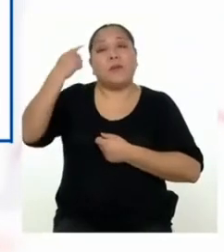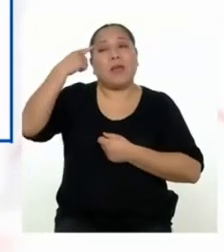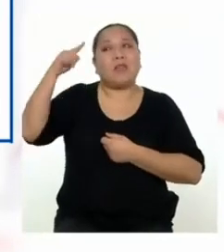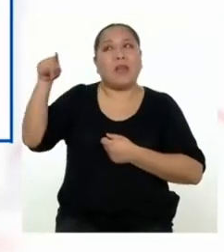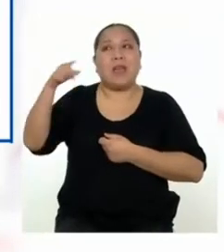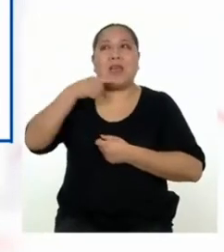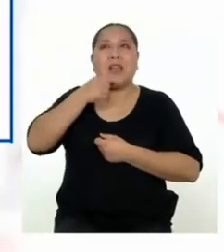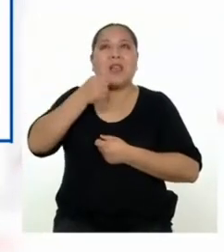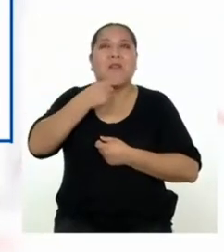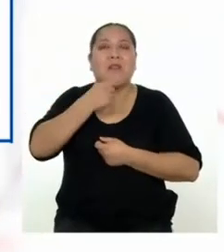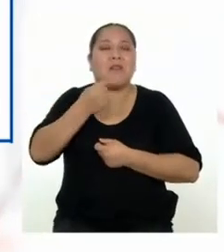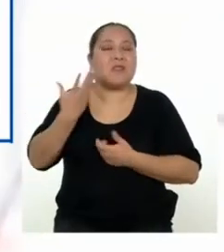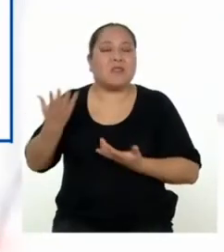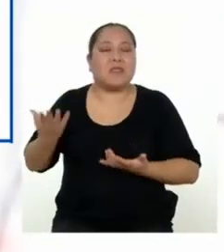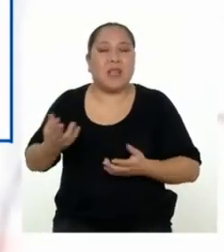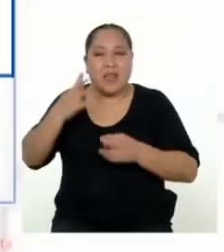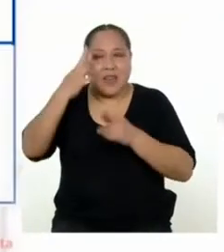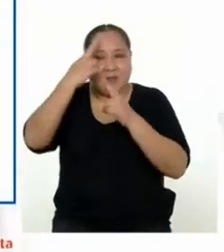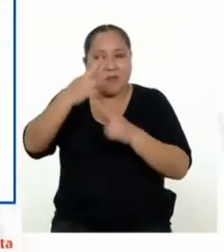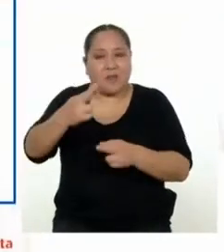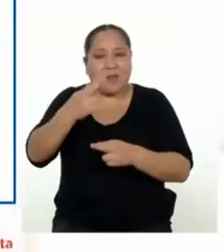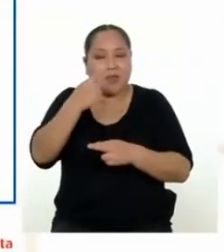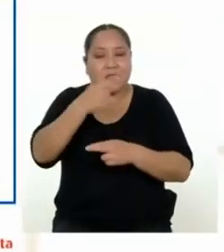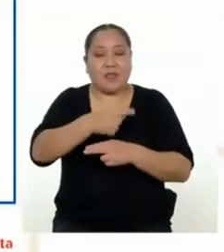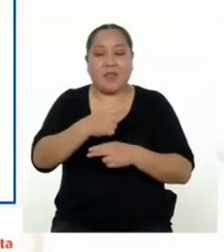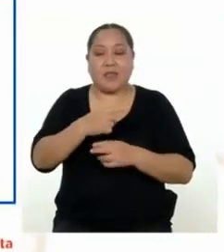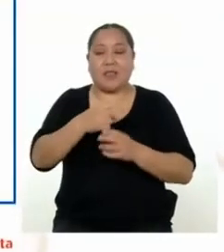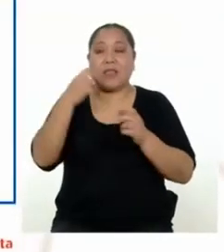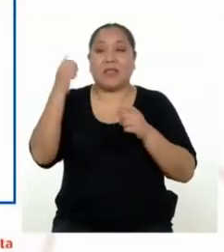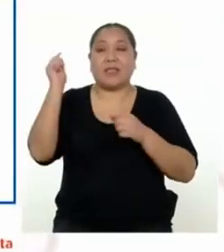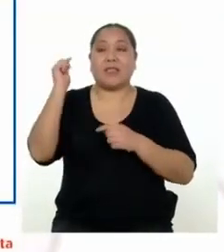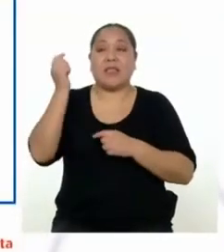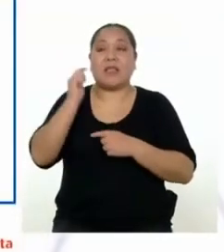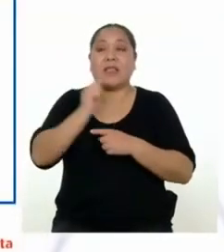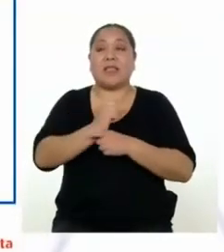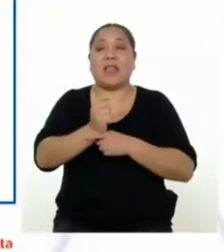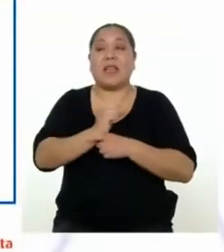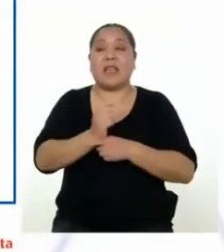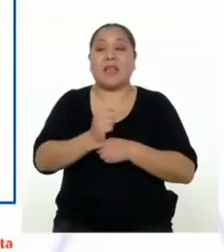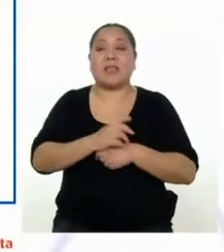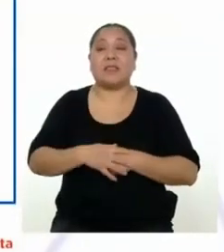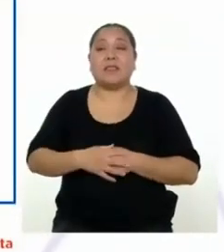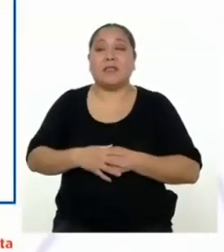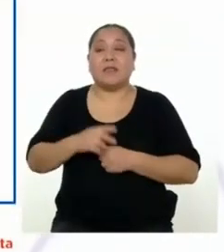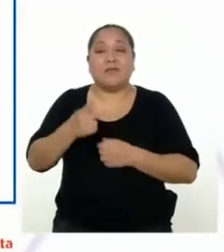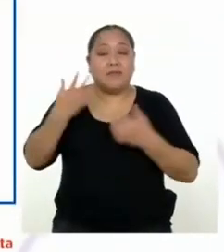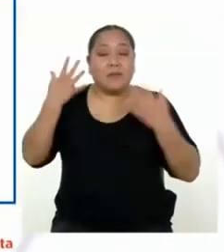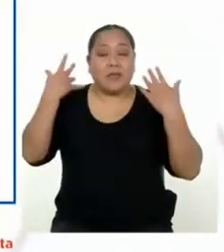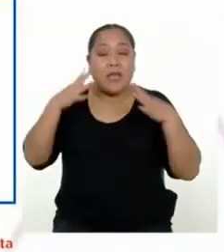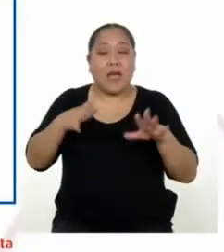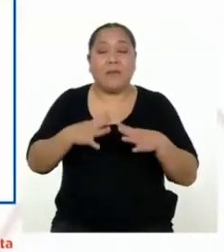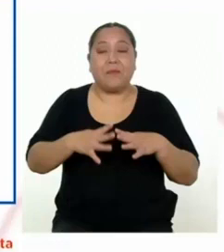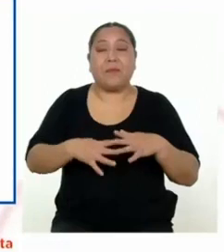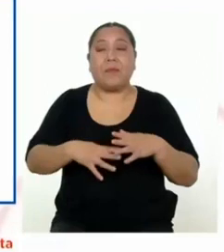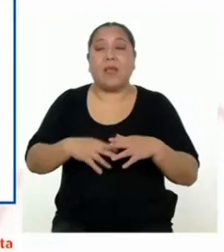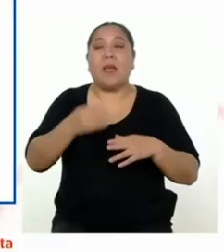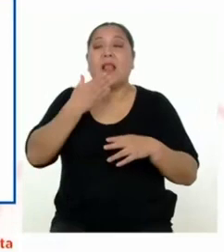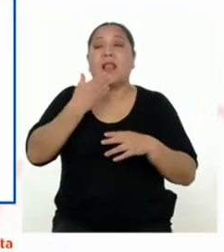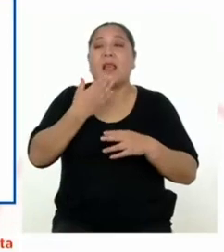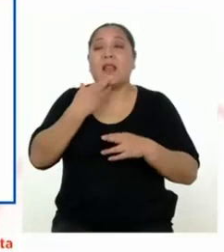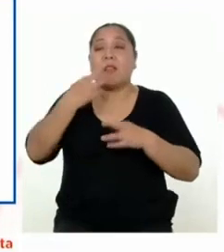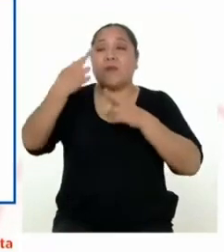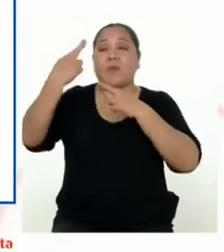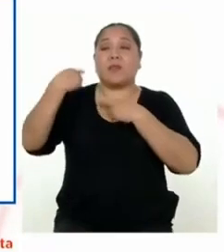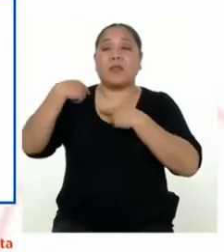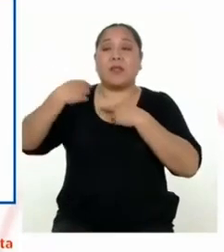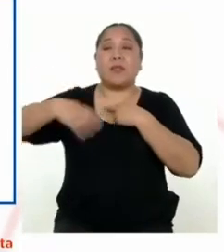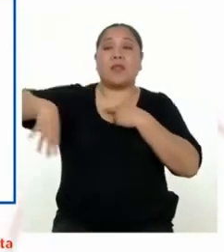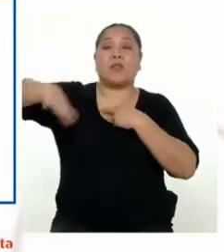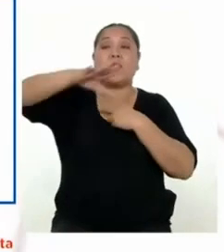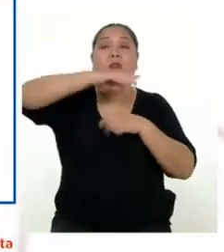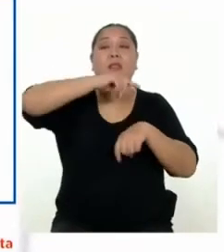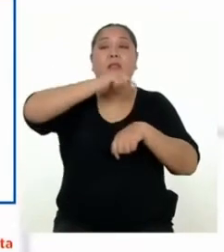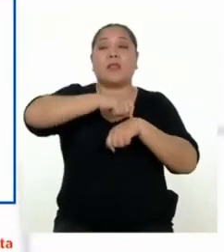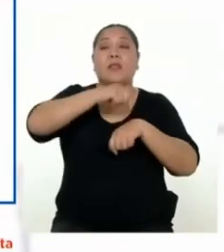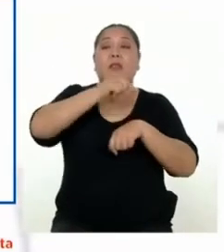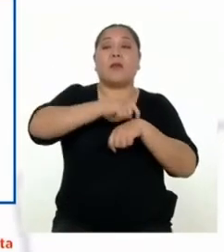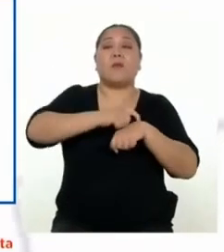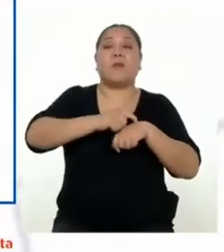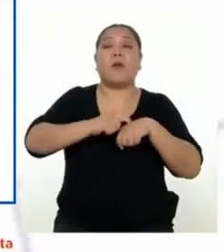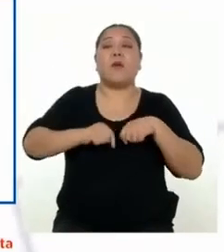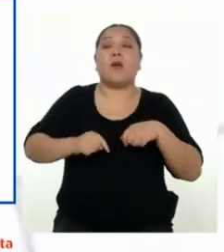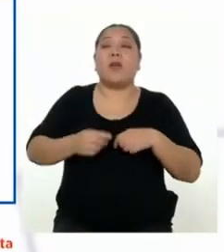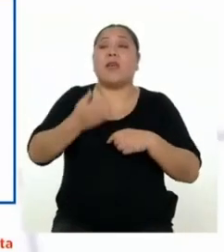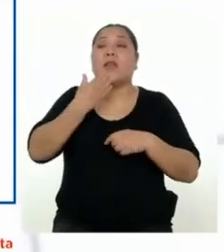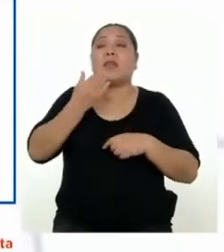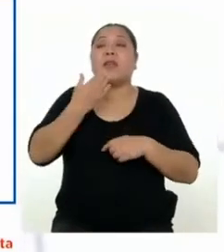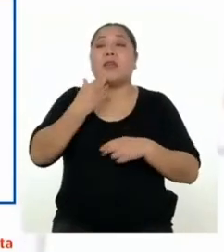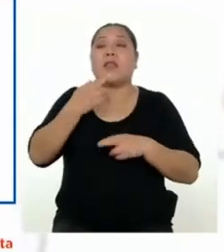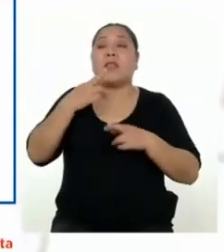cumplimiento de estas tareas. Ya están las tareas específicas, las y los responsables de la tarea, el tiempo y